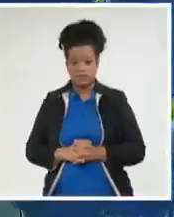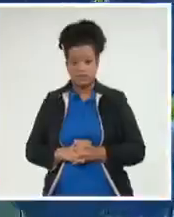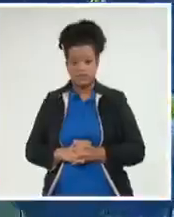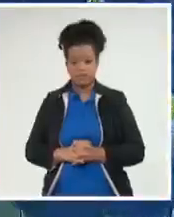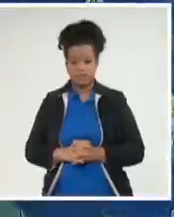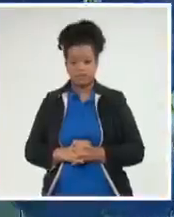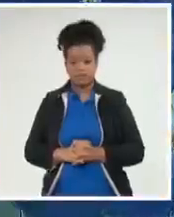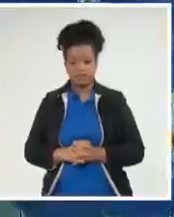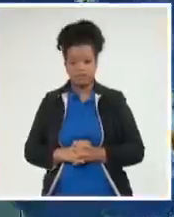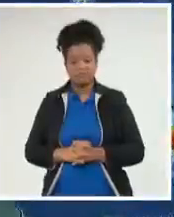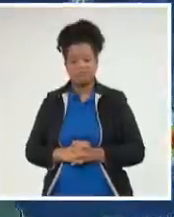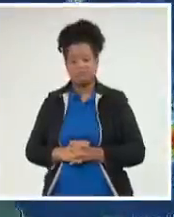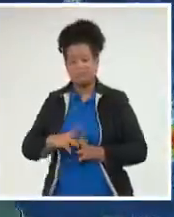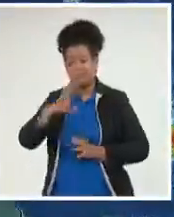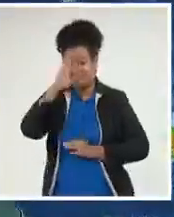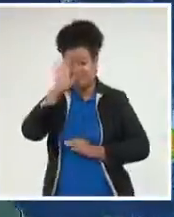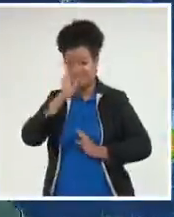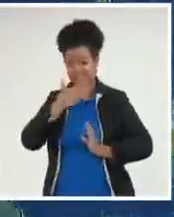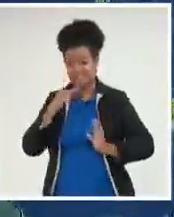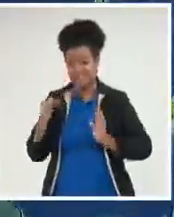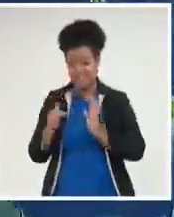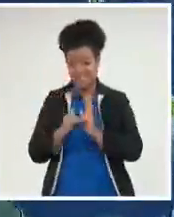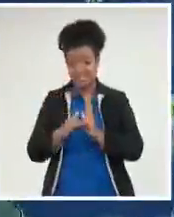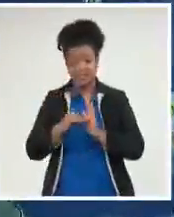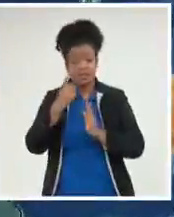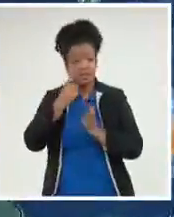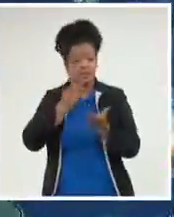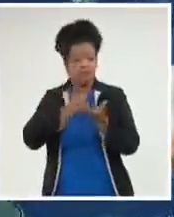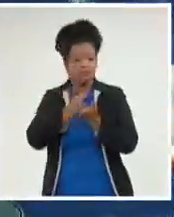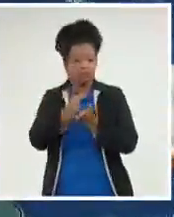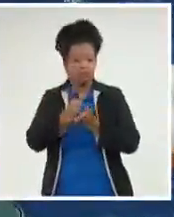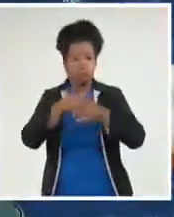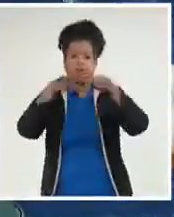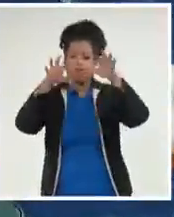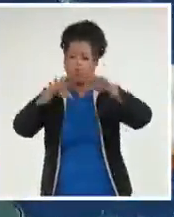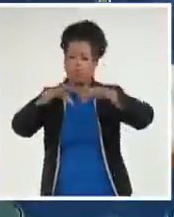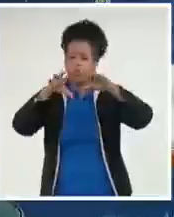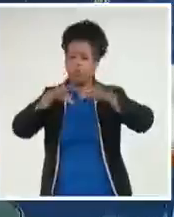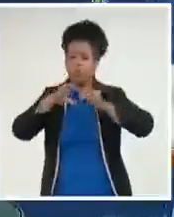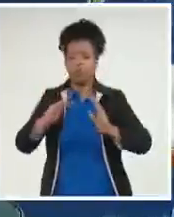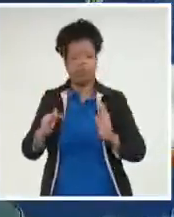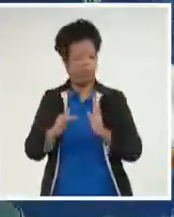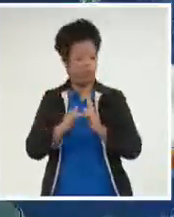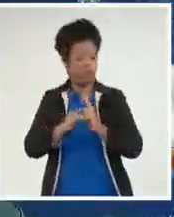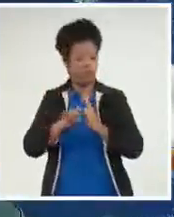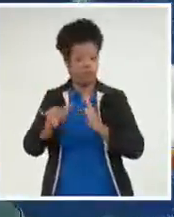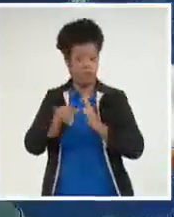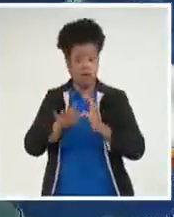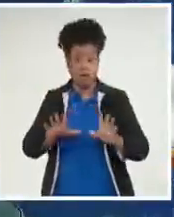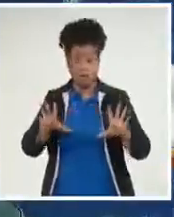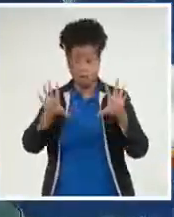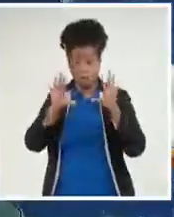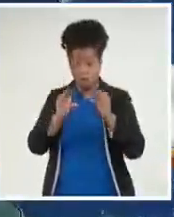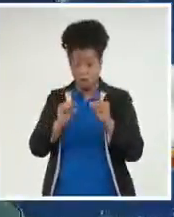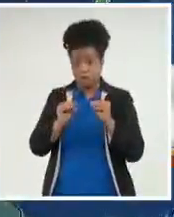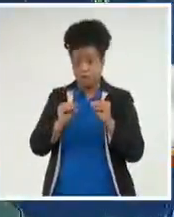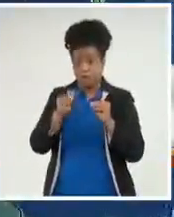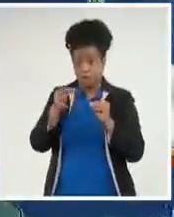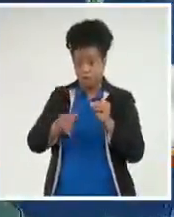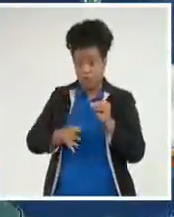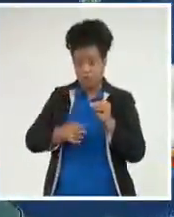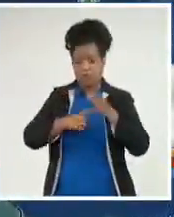Hola, tal? Muy buenas tardes. Han continuado las condiciones favorables a la lluvia en horas de la tarde y ya hasta el anochecer. Actividad eléctrica